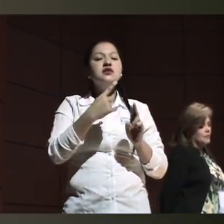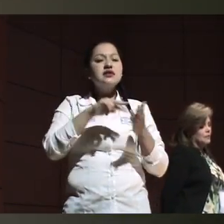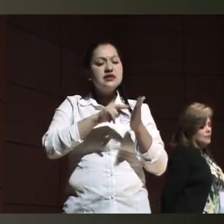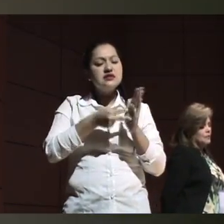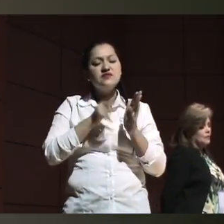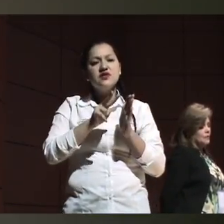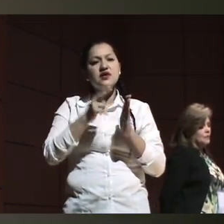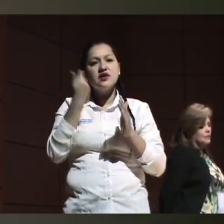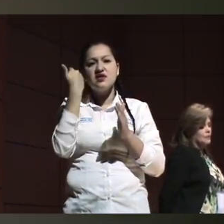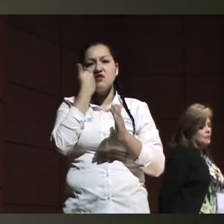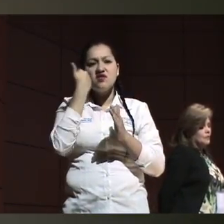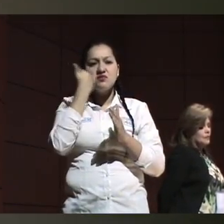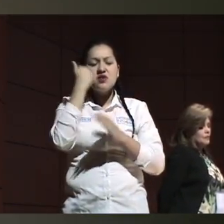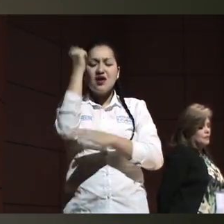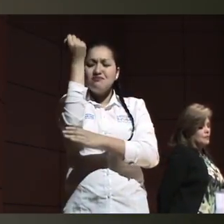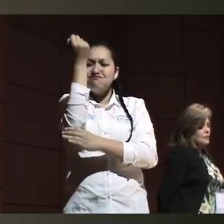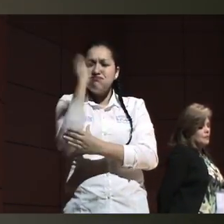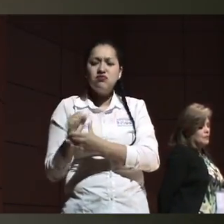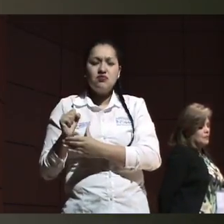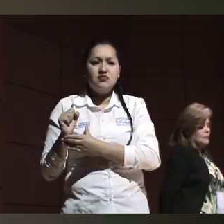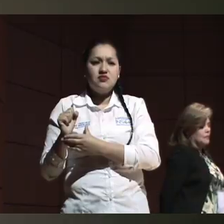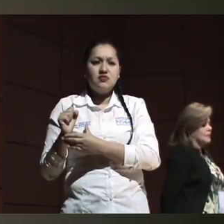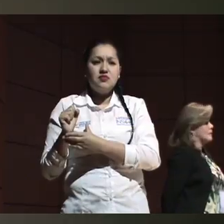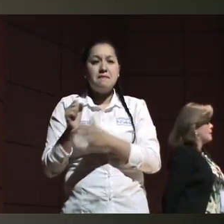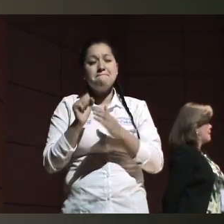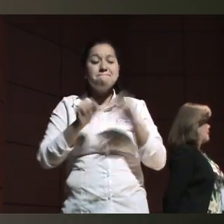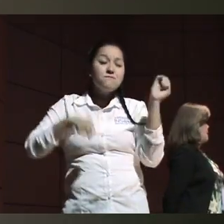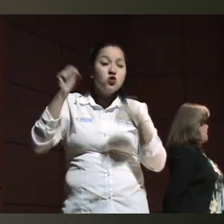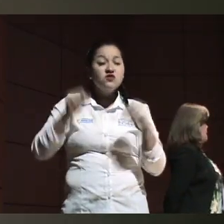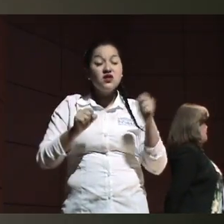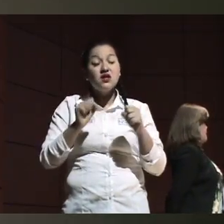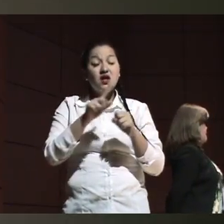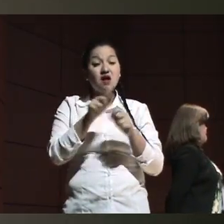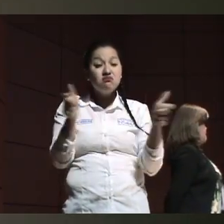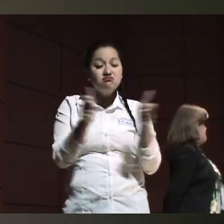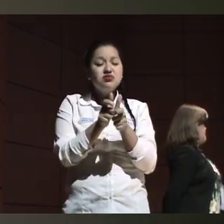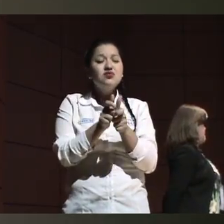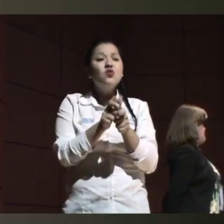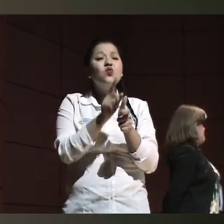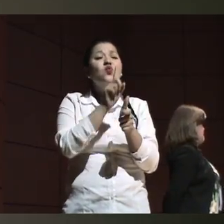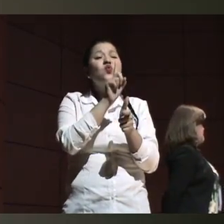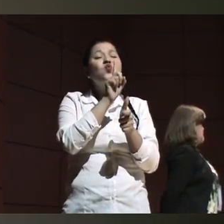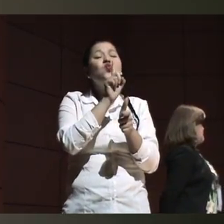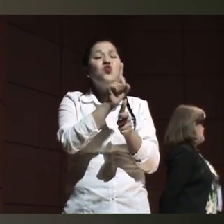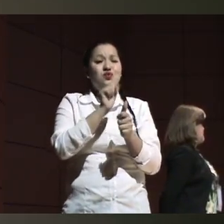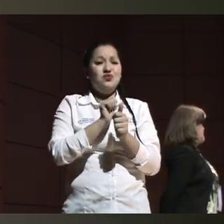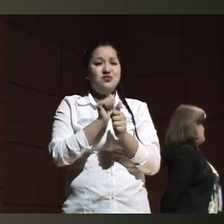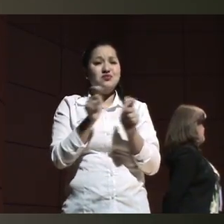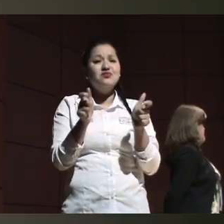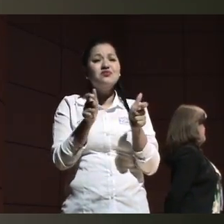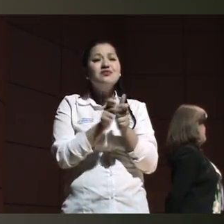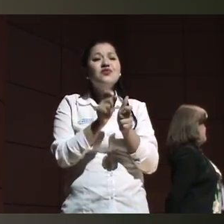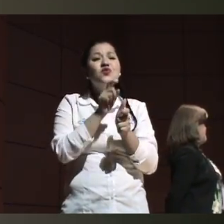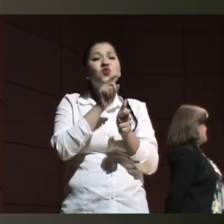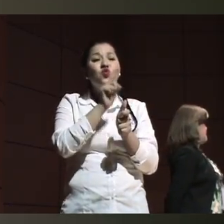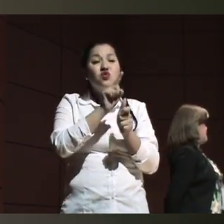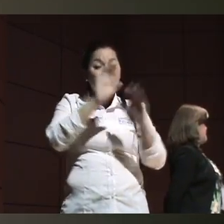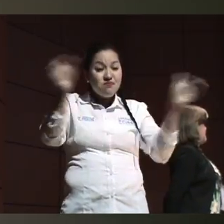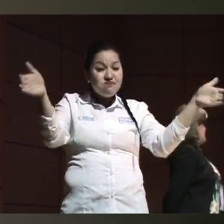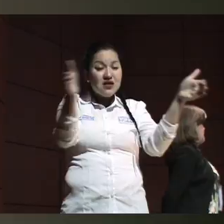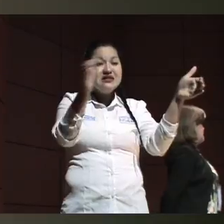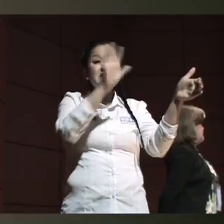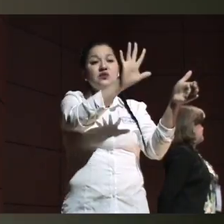debilitante, con una prevalencia de uno a cinco mil personas. Realmente es muy raro, por eso se llama una enfermedad porque es diferente.